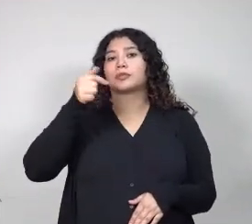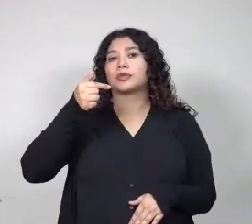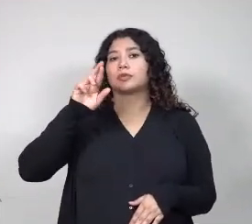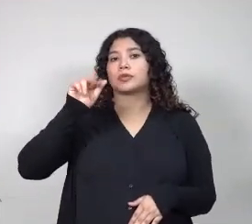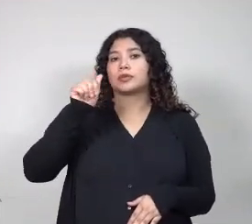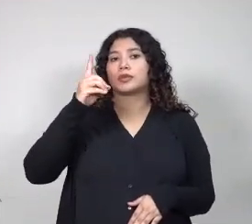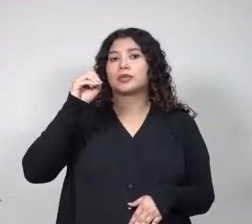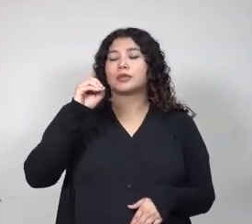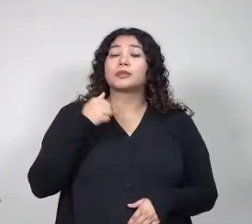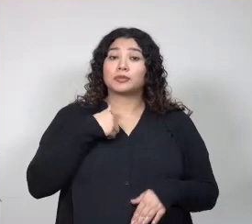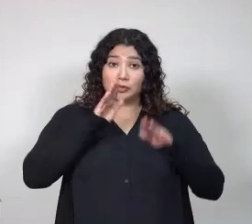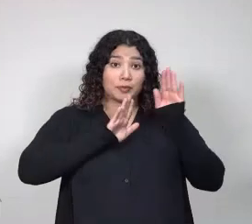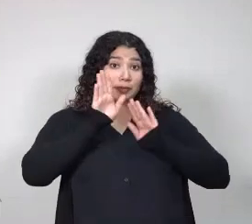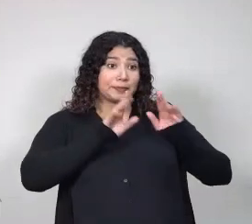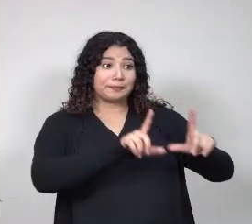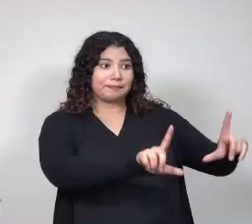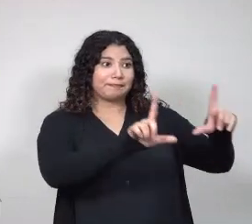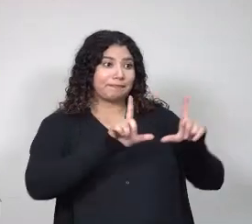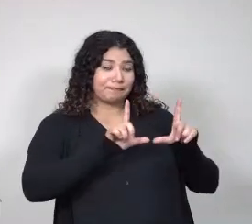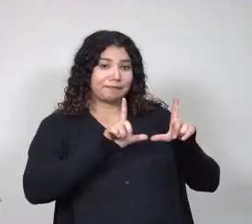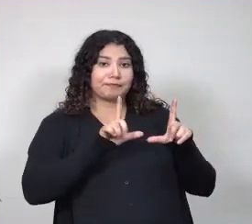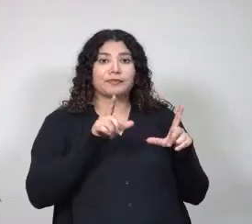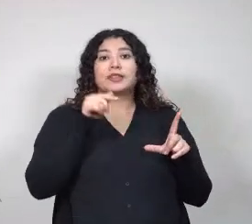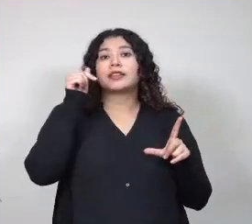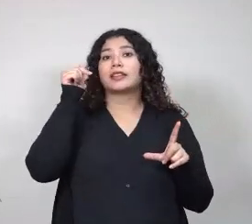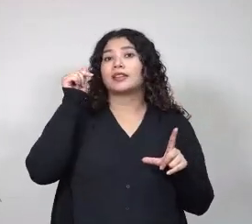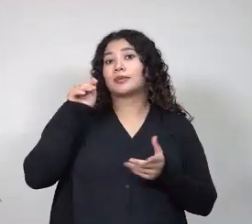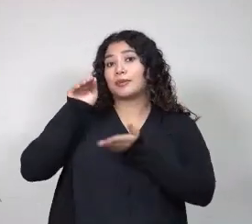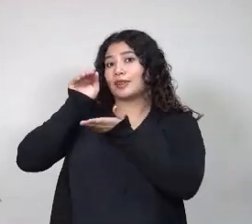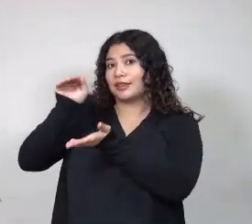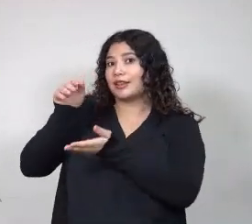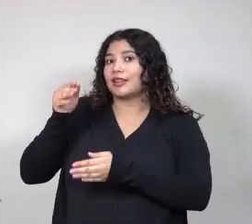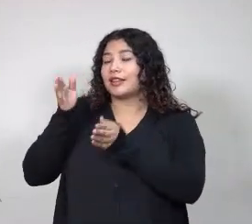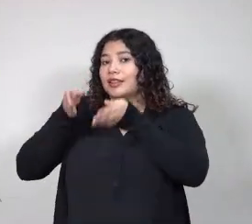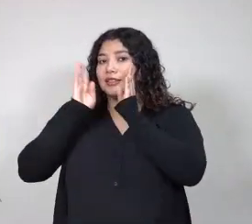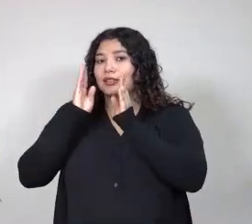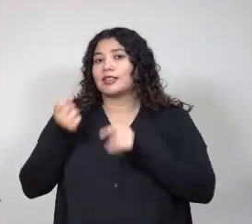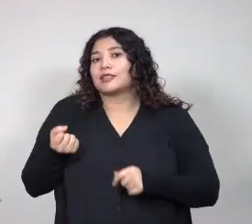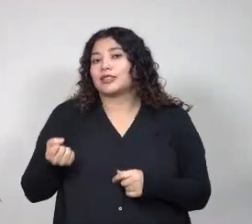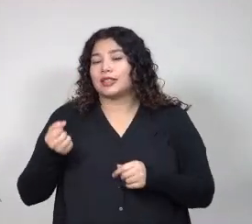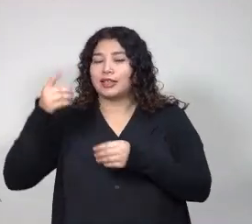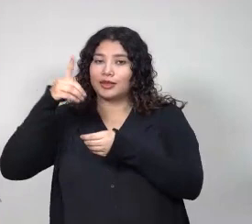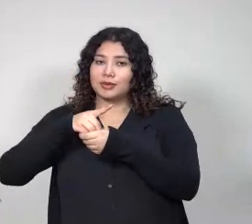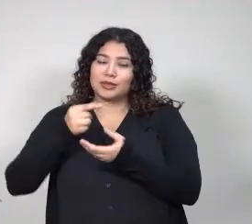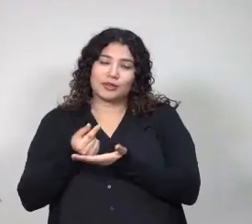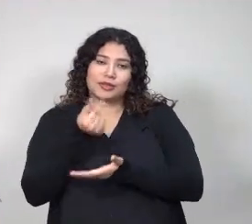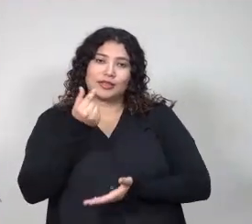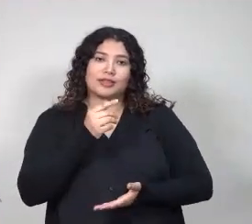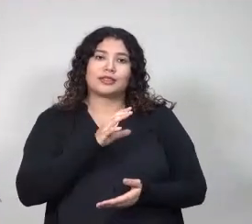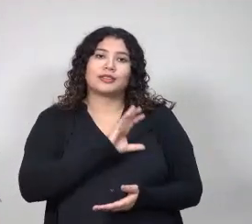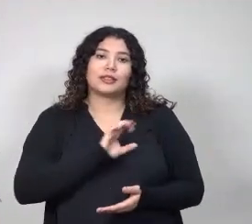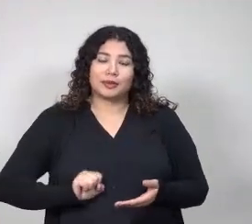participado en el Diplomado de Educación Superior Inclusiva desarrollado por la Unidad de Atención al Estudiante con Discapacidad de la Universidad de El Salvador.